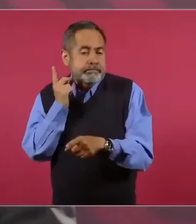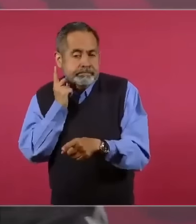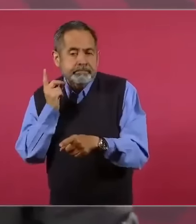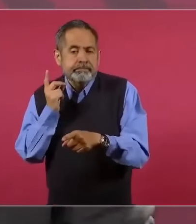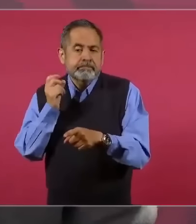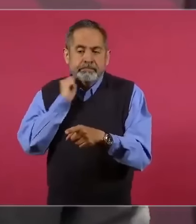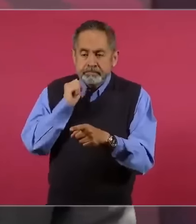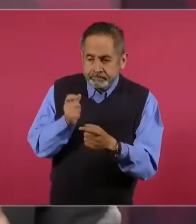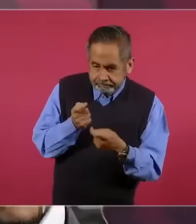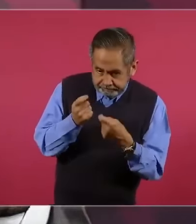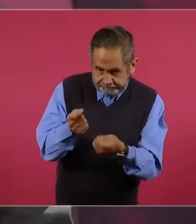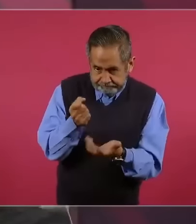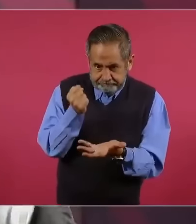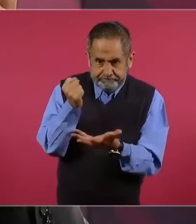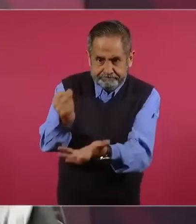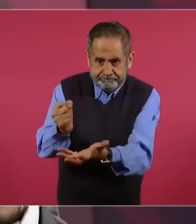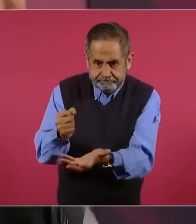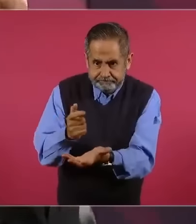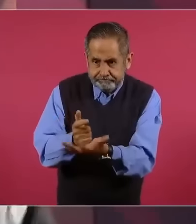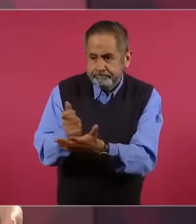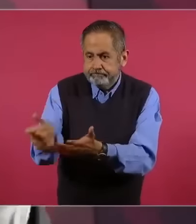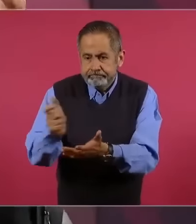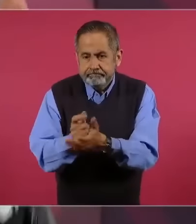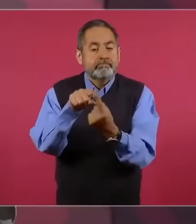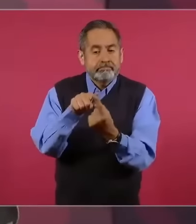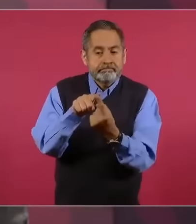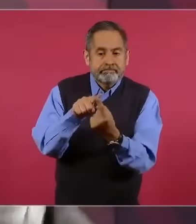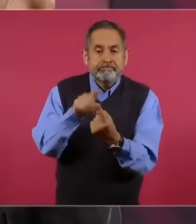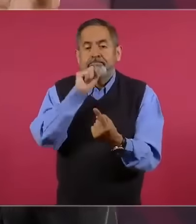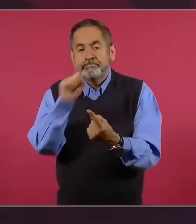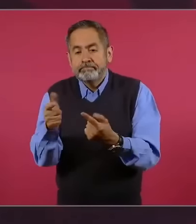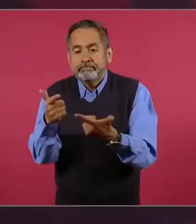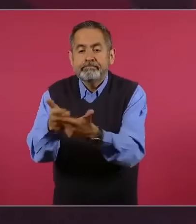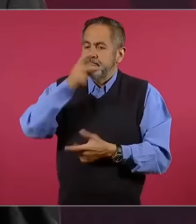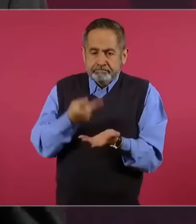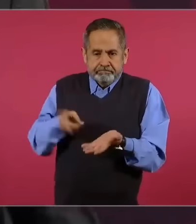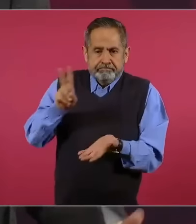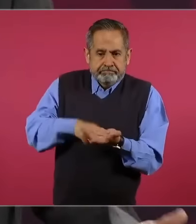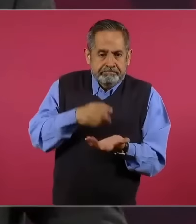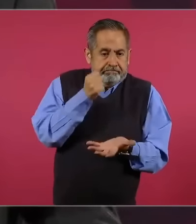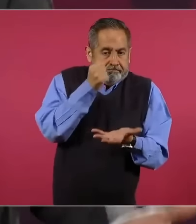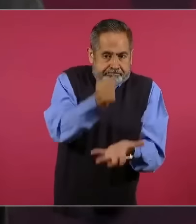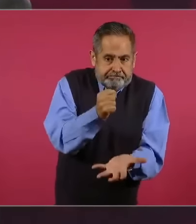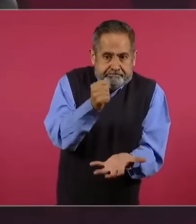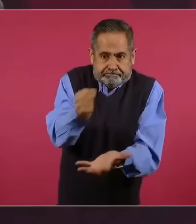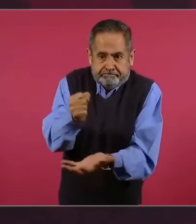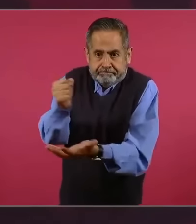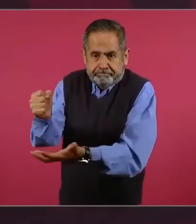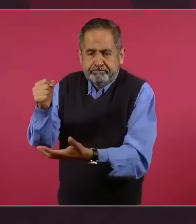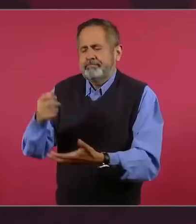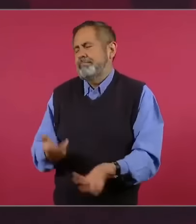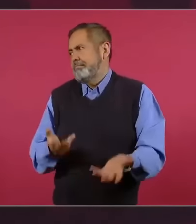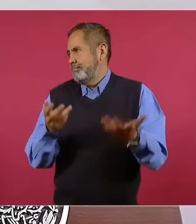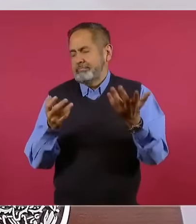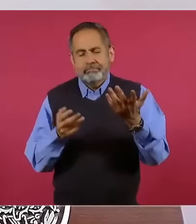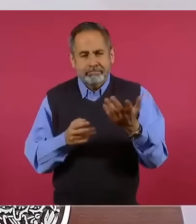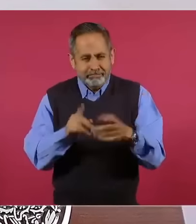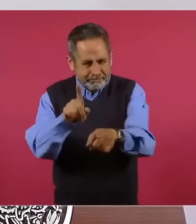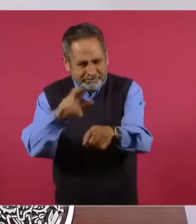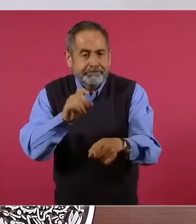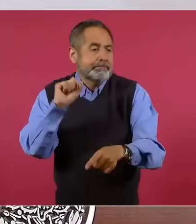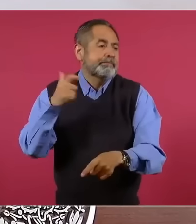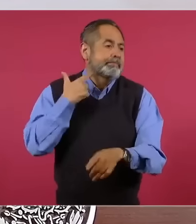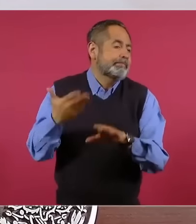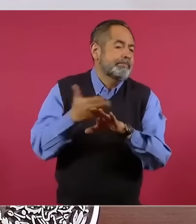entregaba a cada fracción, a cada partido. No olviden cuando Calderón,